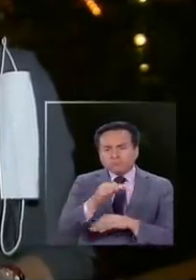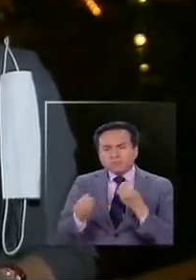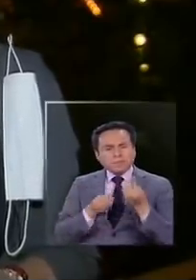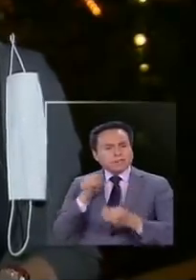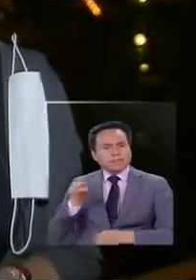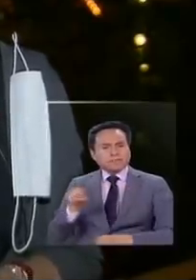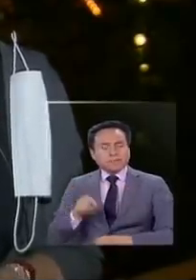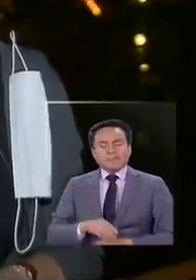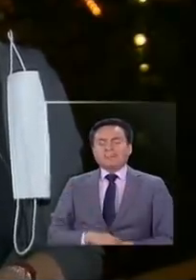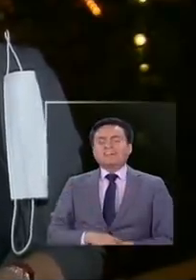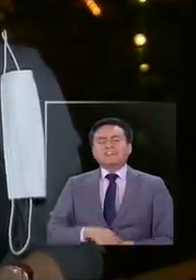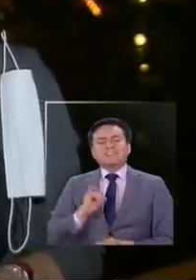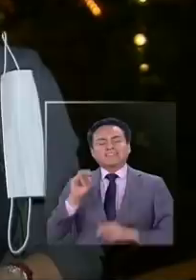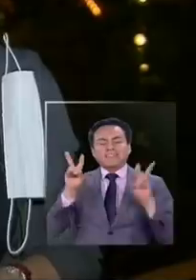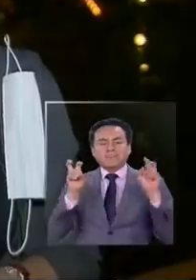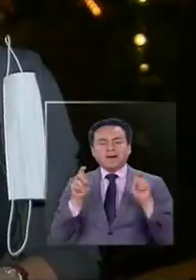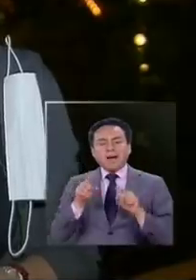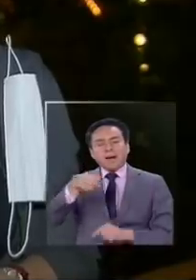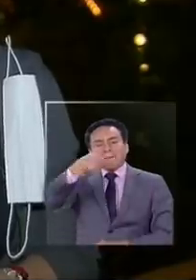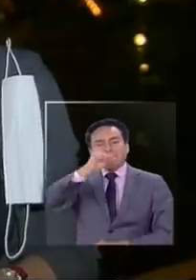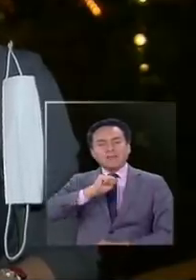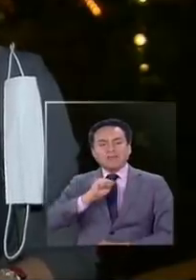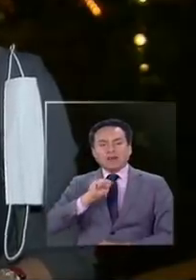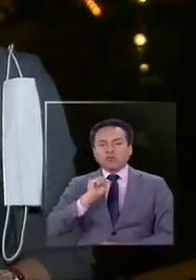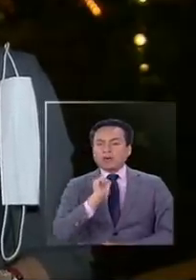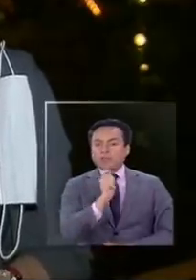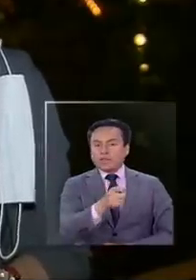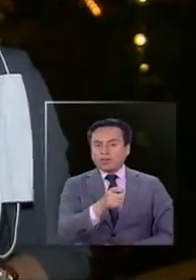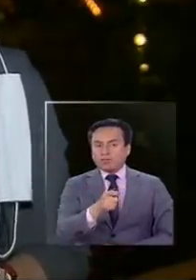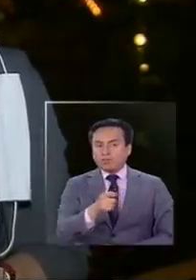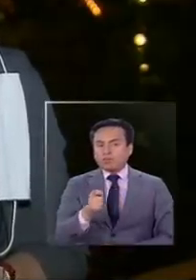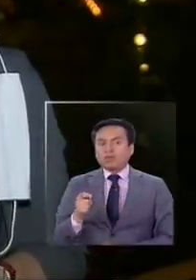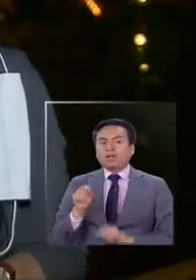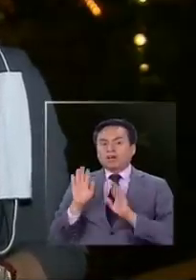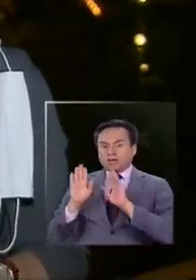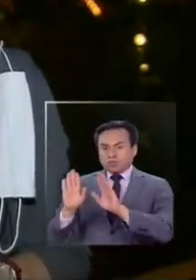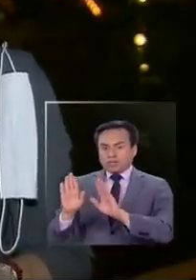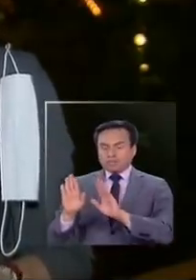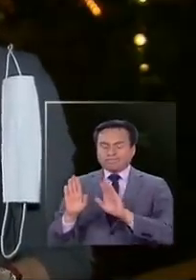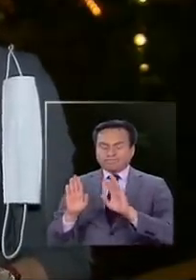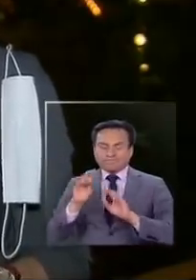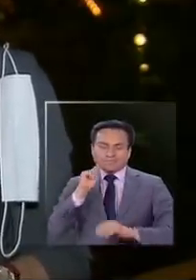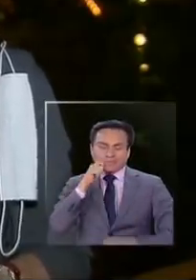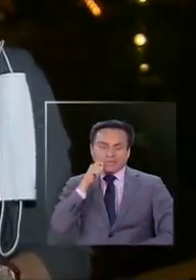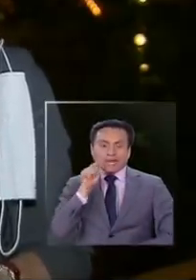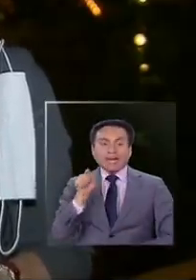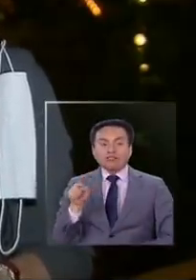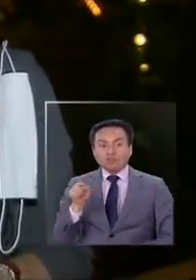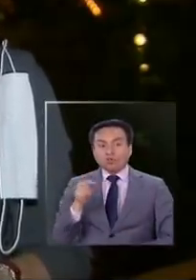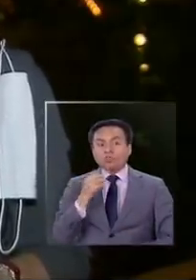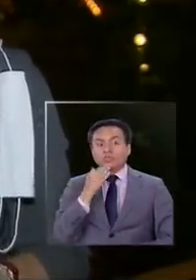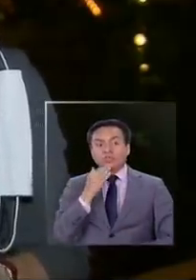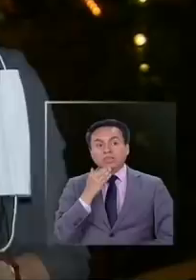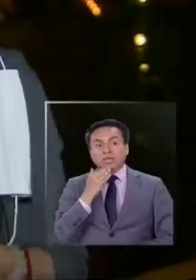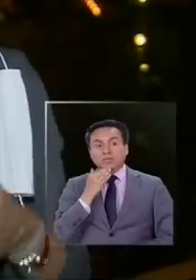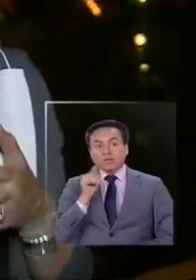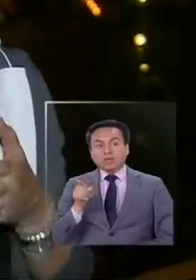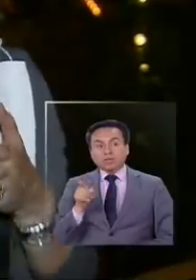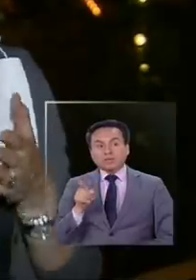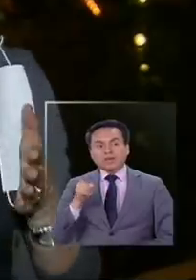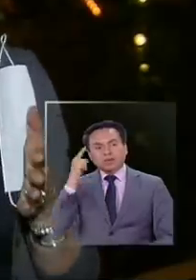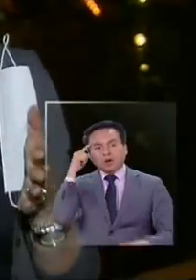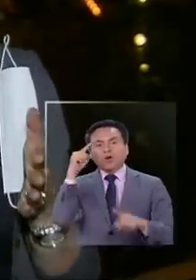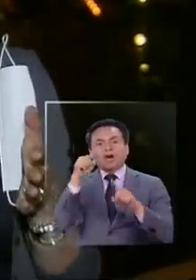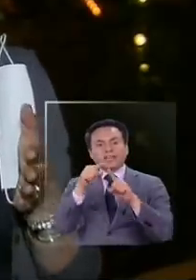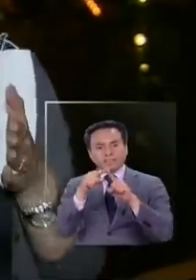Sí, pero esos son transportes privados remunerados. Están en esa categoría. Así que eso también... Aquí el